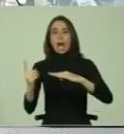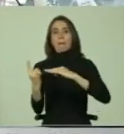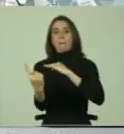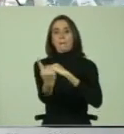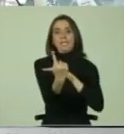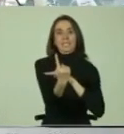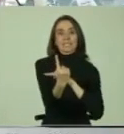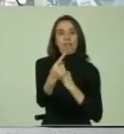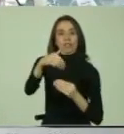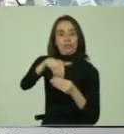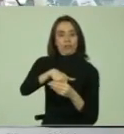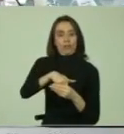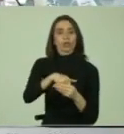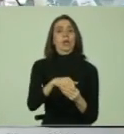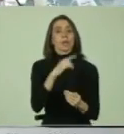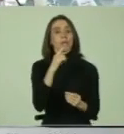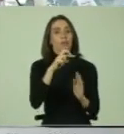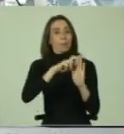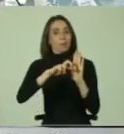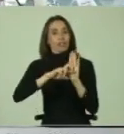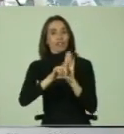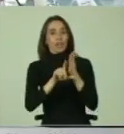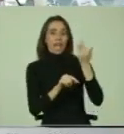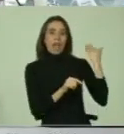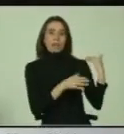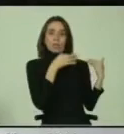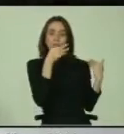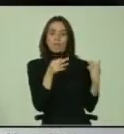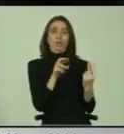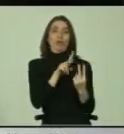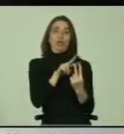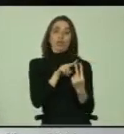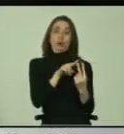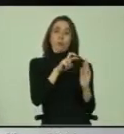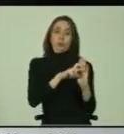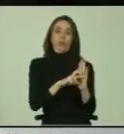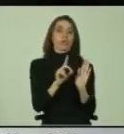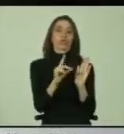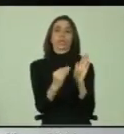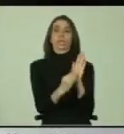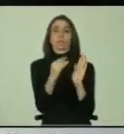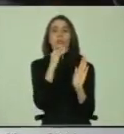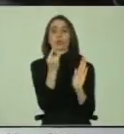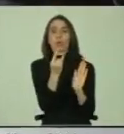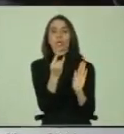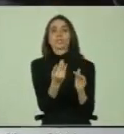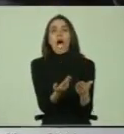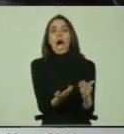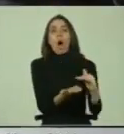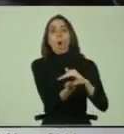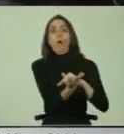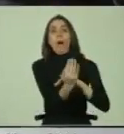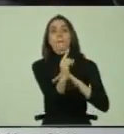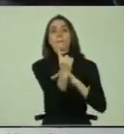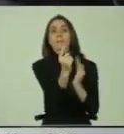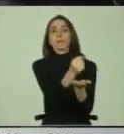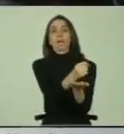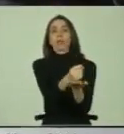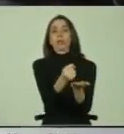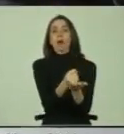al igual que los proyectos de ley mencionados anteriormente, ambos se encuentran sin urgencia en primer trámite constitucional.